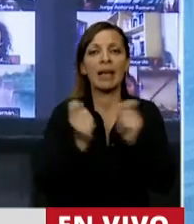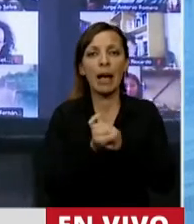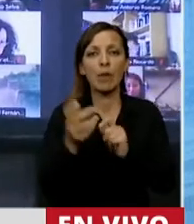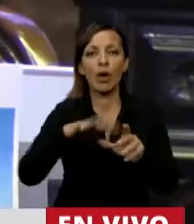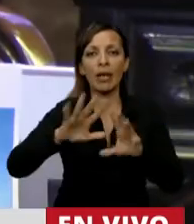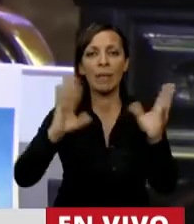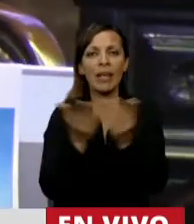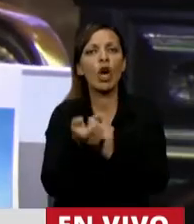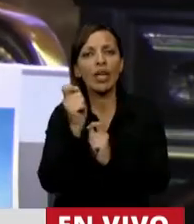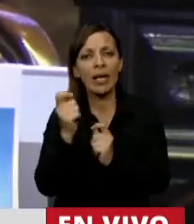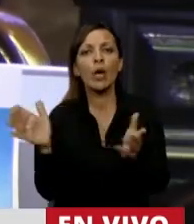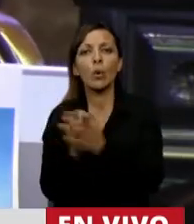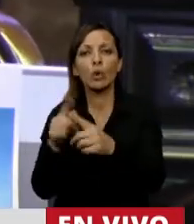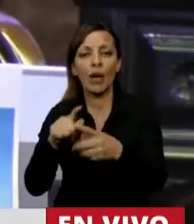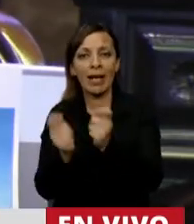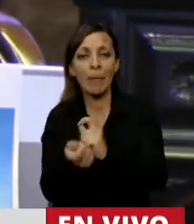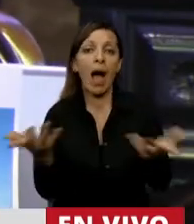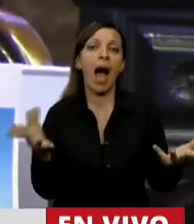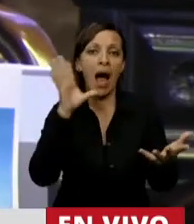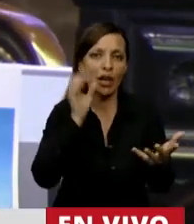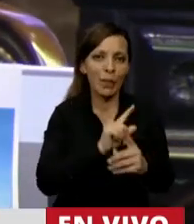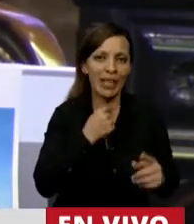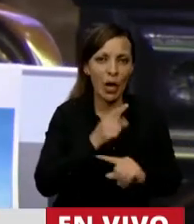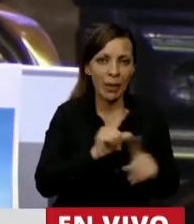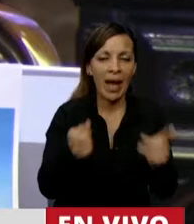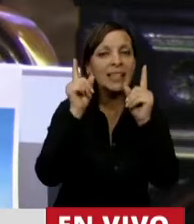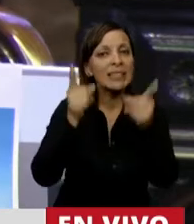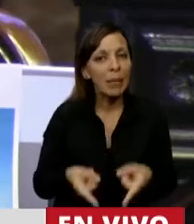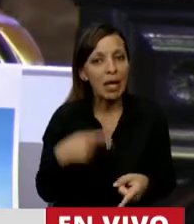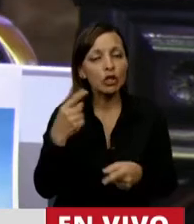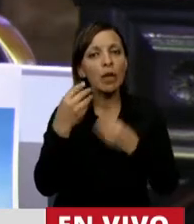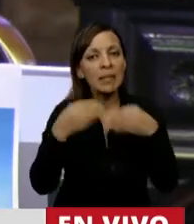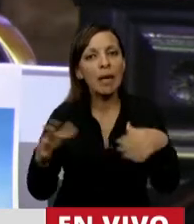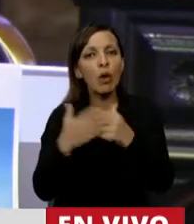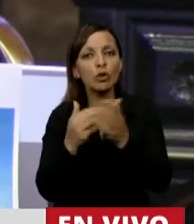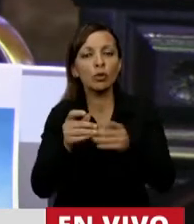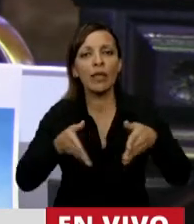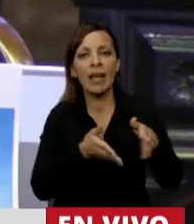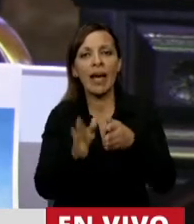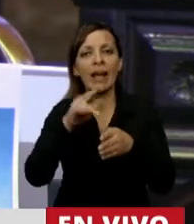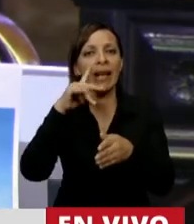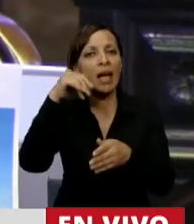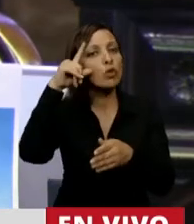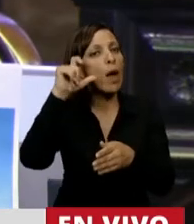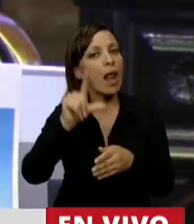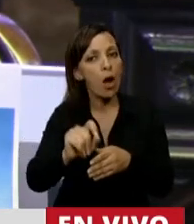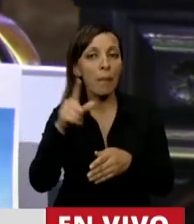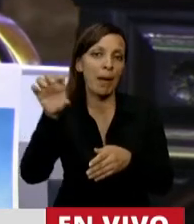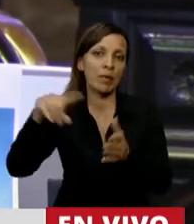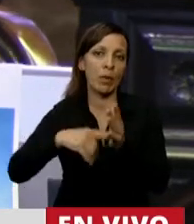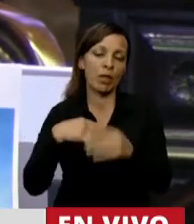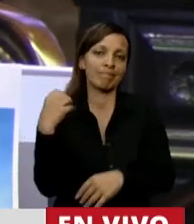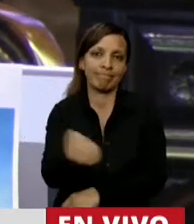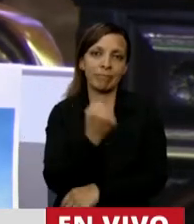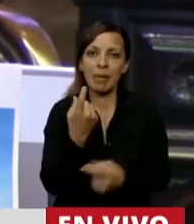también, juntos por el cambio. Ah, bueno, y esto no me quiero olvidar. Además de que empezamos la construcción del sistema Riachuelo, que para la provincia de Buenos Aires es imprescindible,